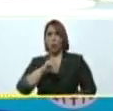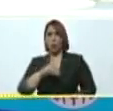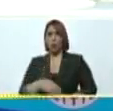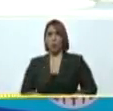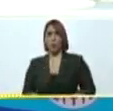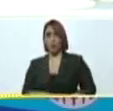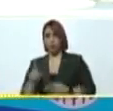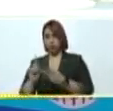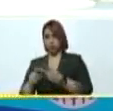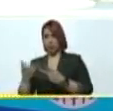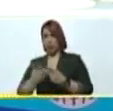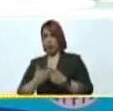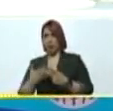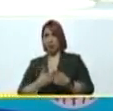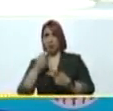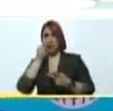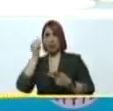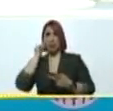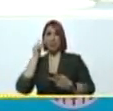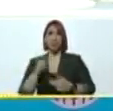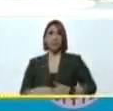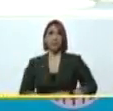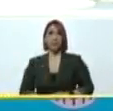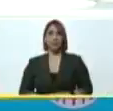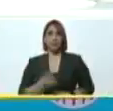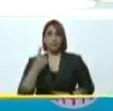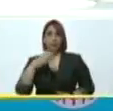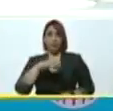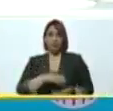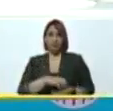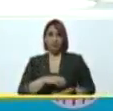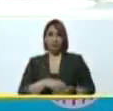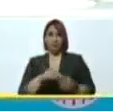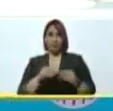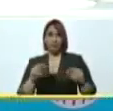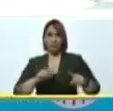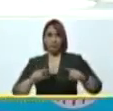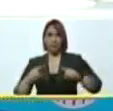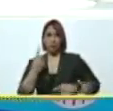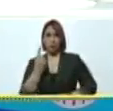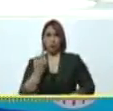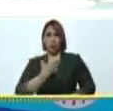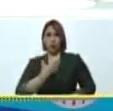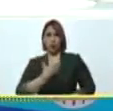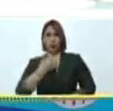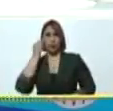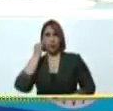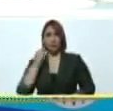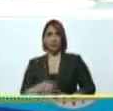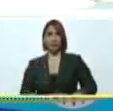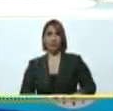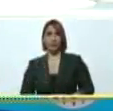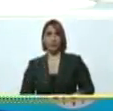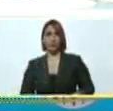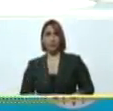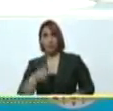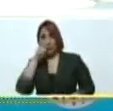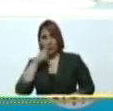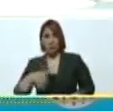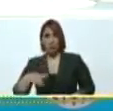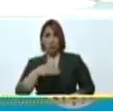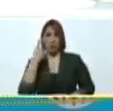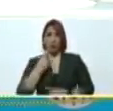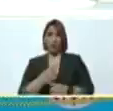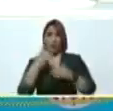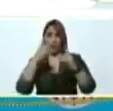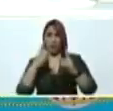alcaldía, una entidad territorial regida por una alcaldía, bueno, que el pueblo debe elegir,